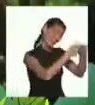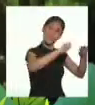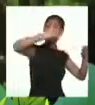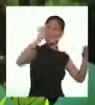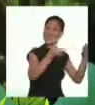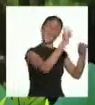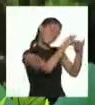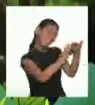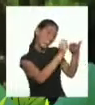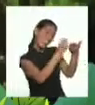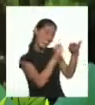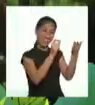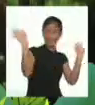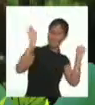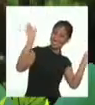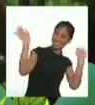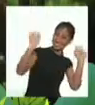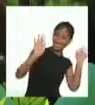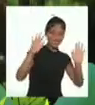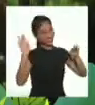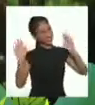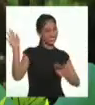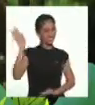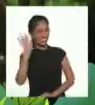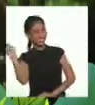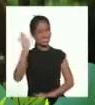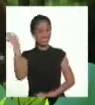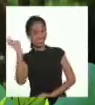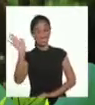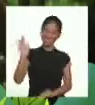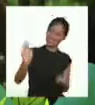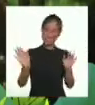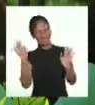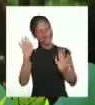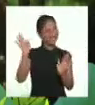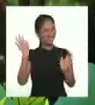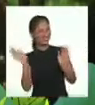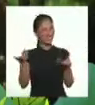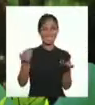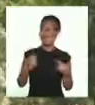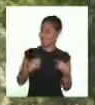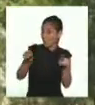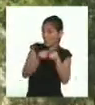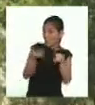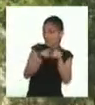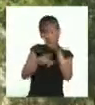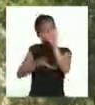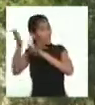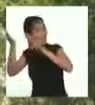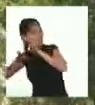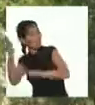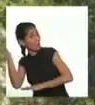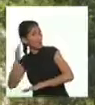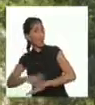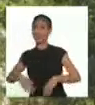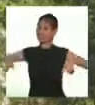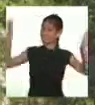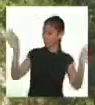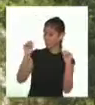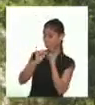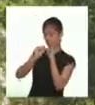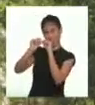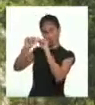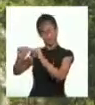escribir en primer borrador! ¡Chao! ¡Adiós! Yo también me voy, Techi.